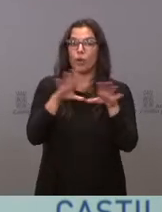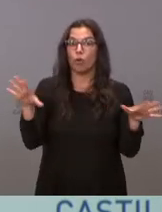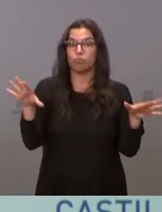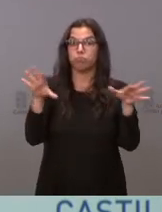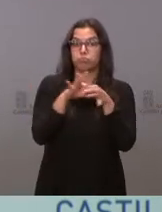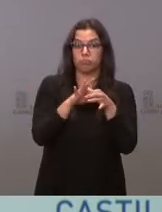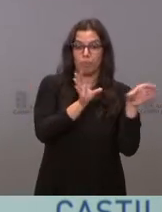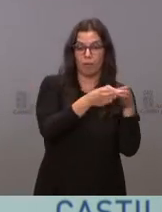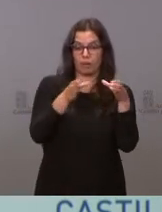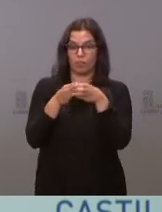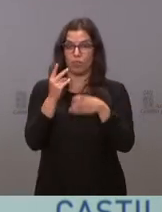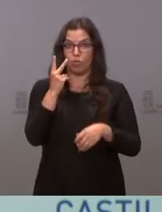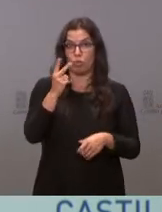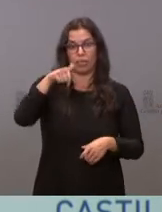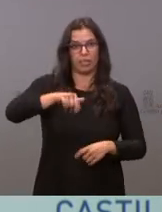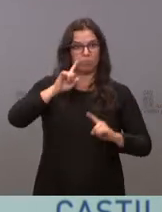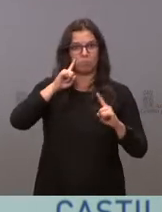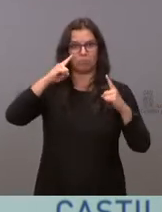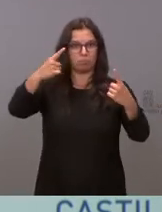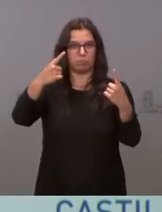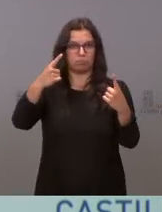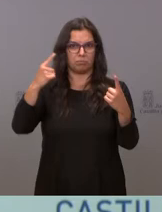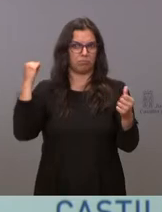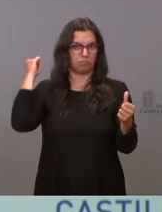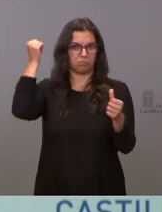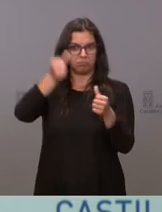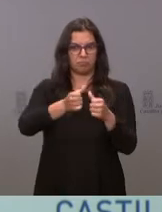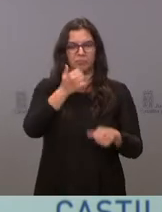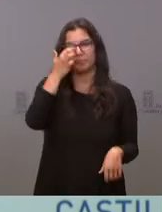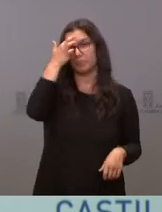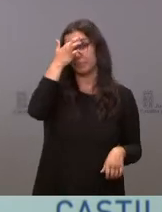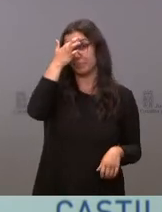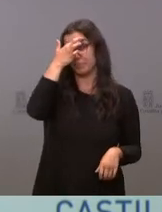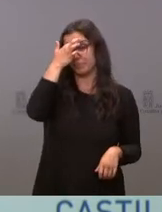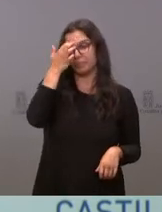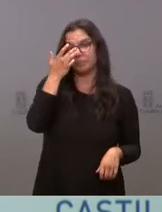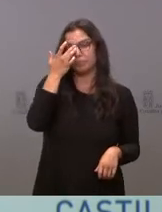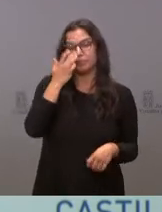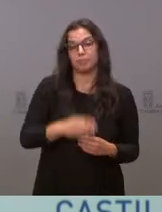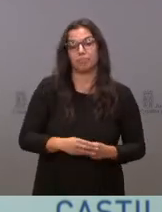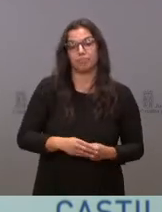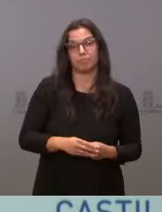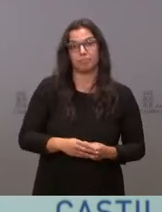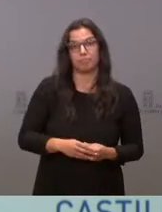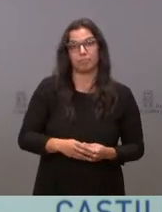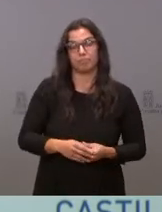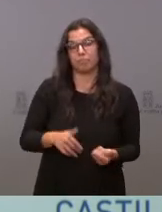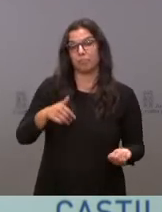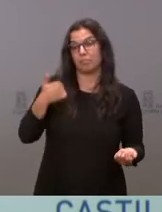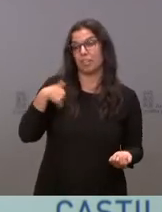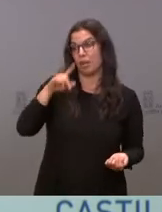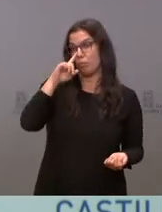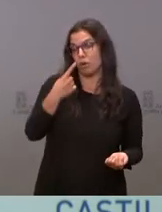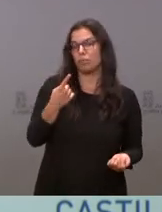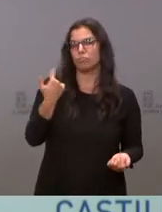en esta comunidad desde hacía muchos, muchos años. Y durante este año yo creo que se han podido